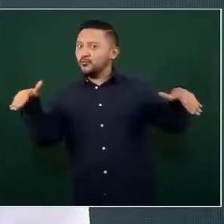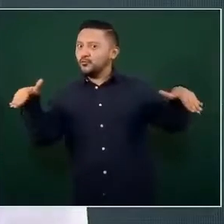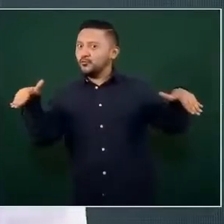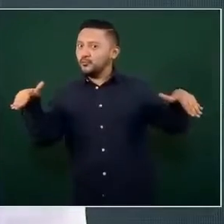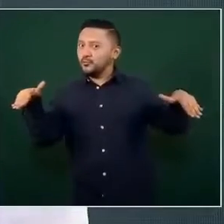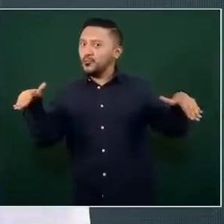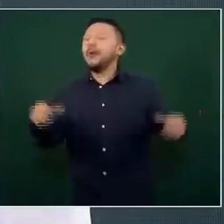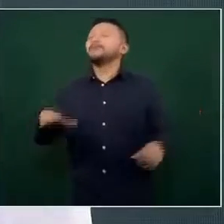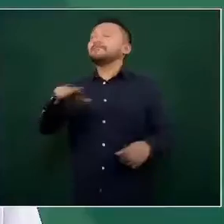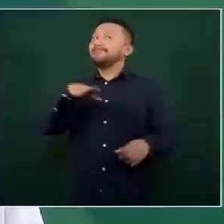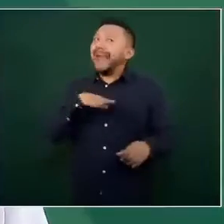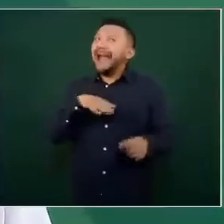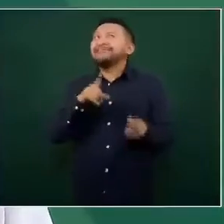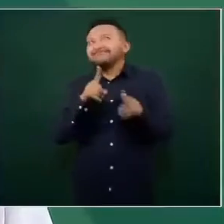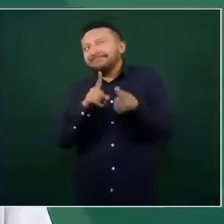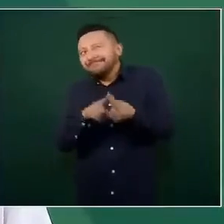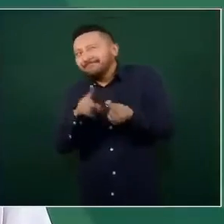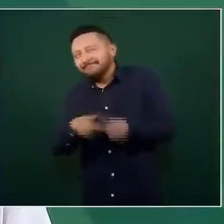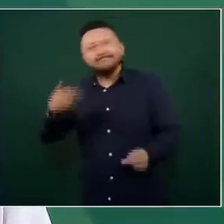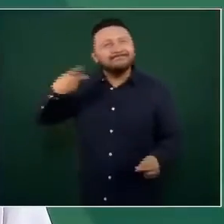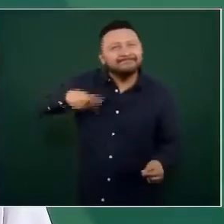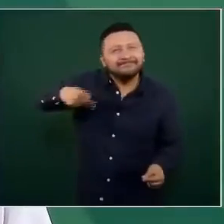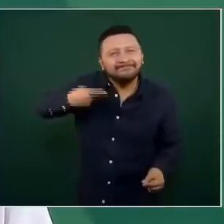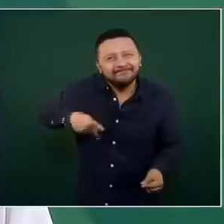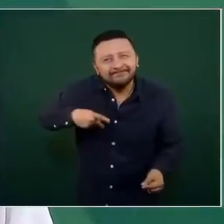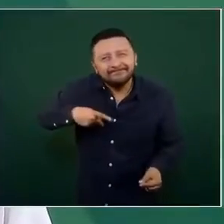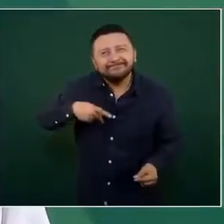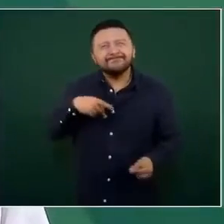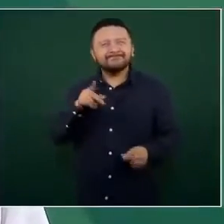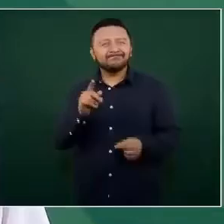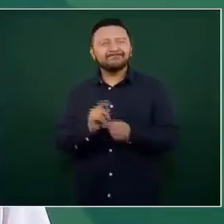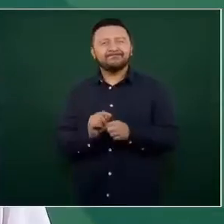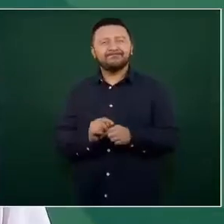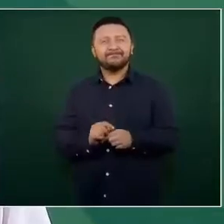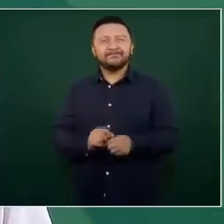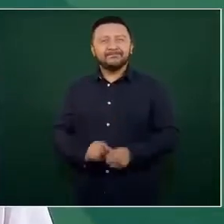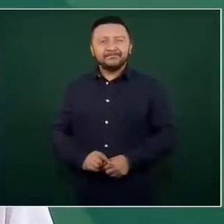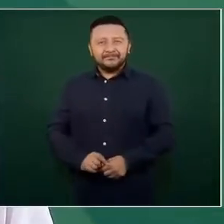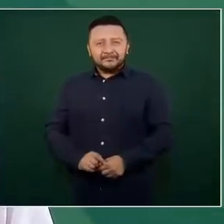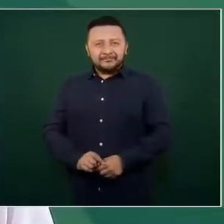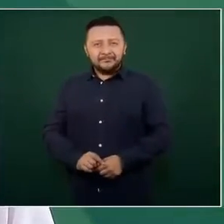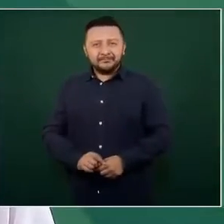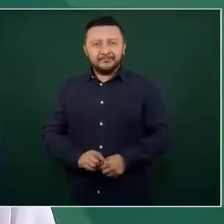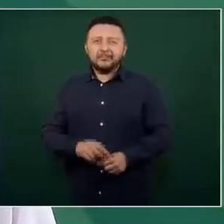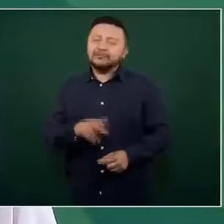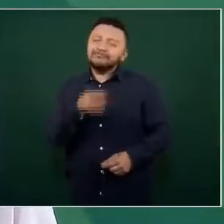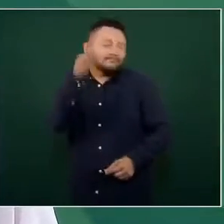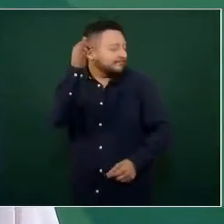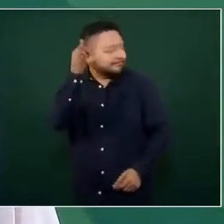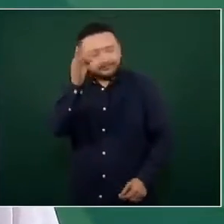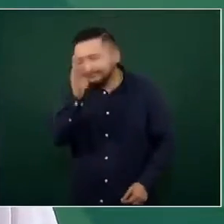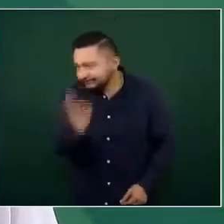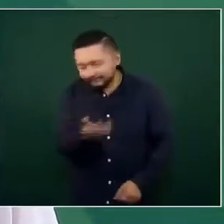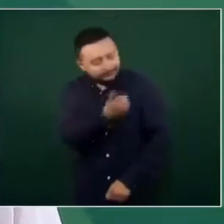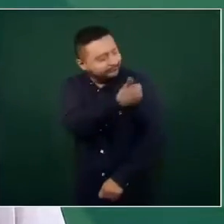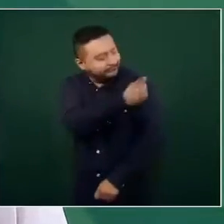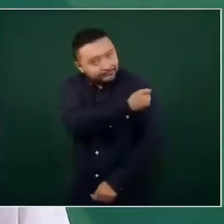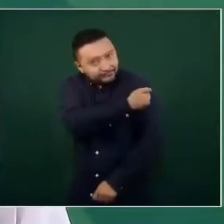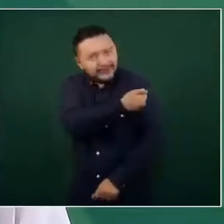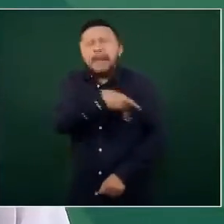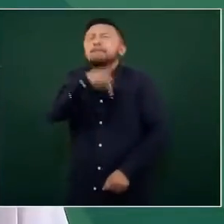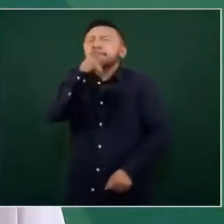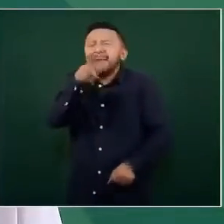hay quienes no han aceptado vacunarse, pero